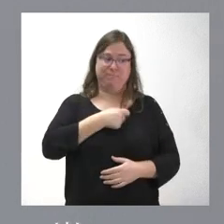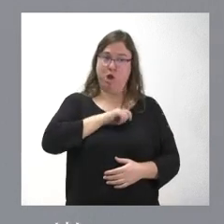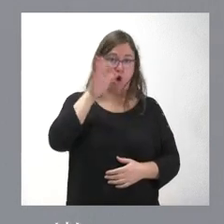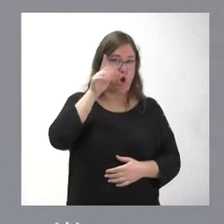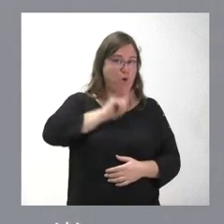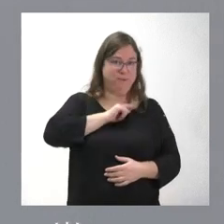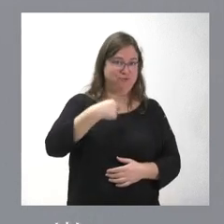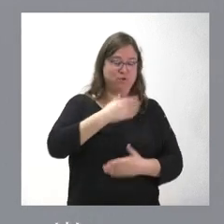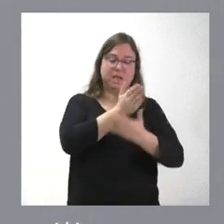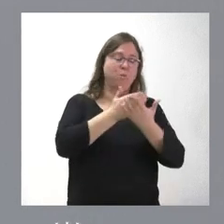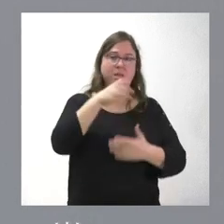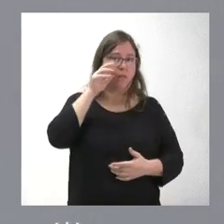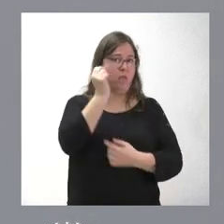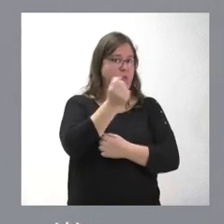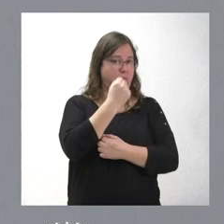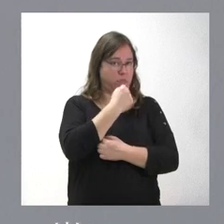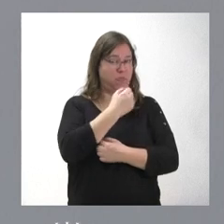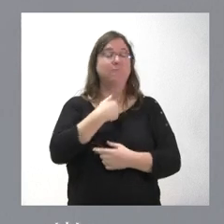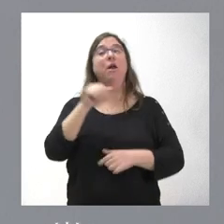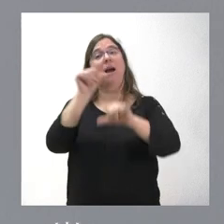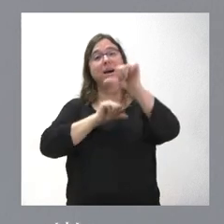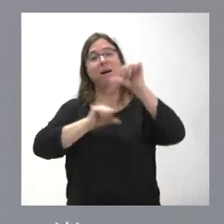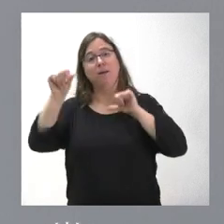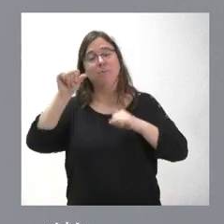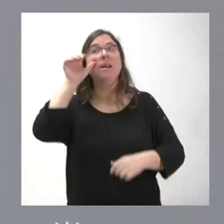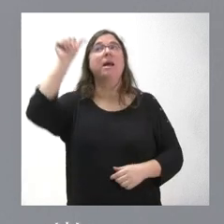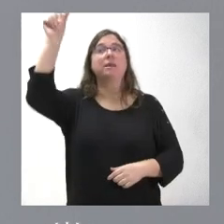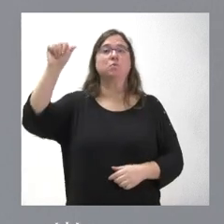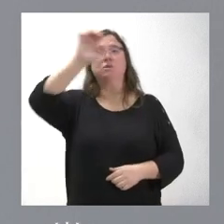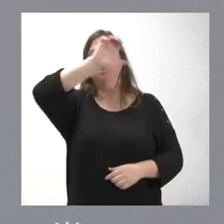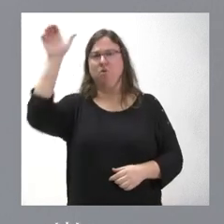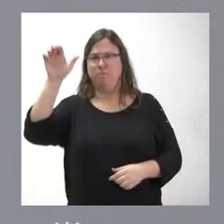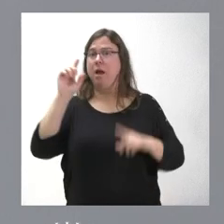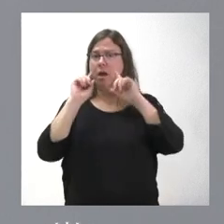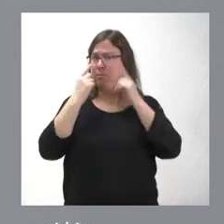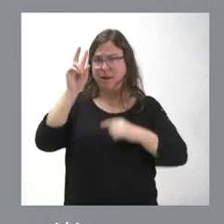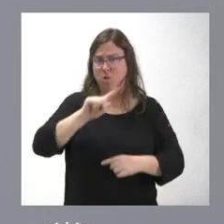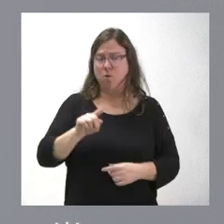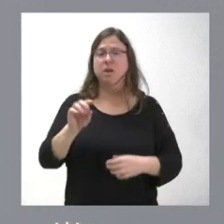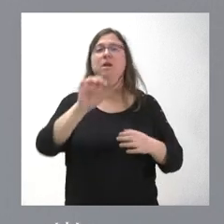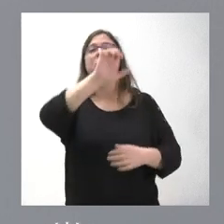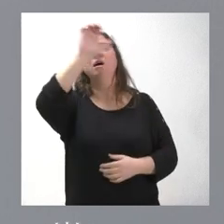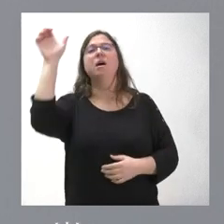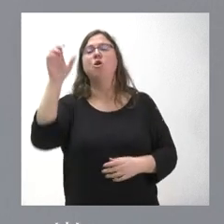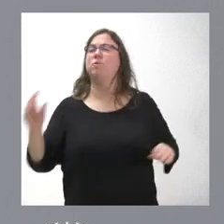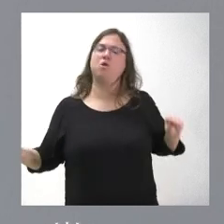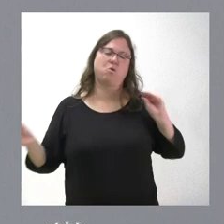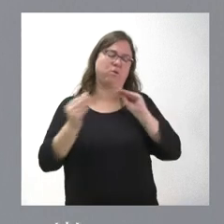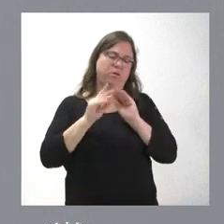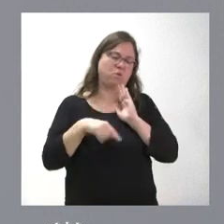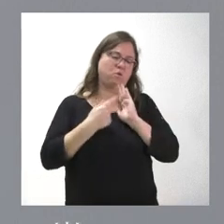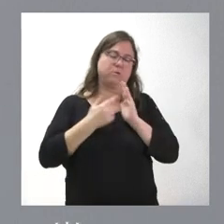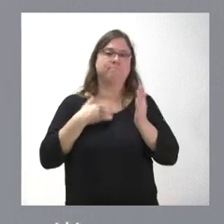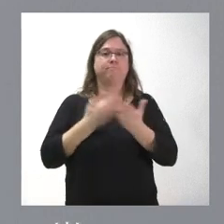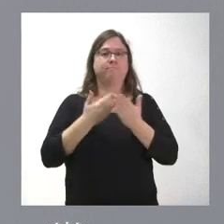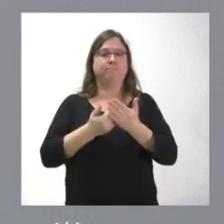nos escuchan a las comunidades autónomas, escuchen a partir de ahora también a la Unión Europea. No es la primera vez que la Unión Europea coincide plenamente con los argumentos